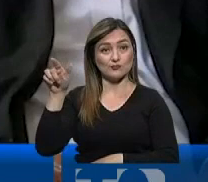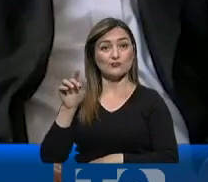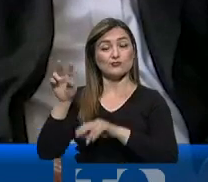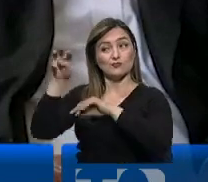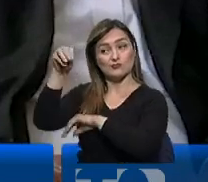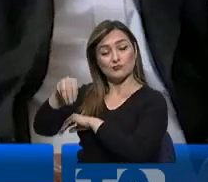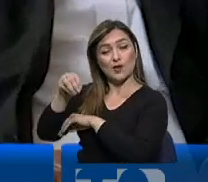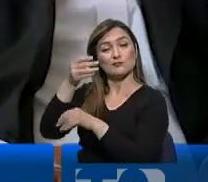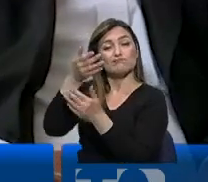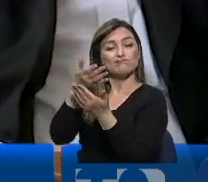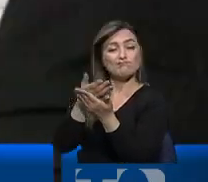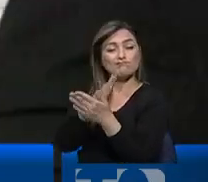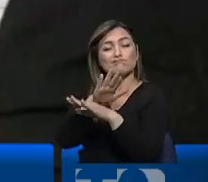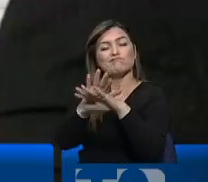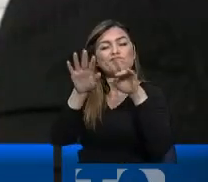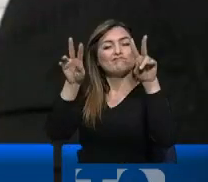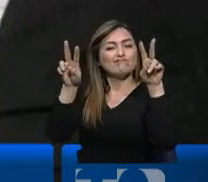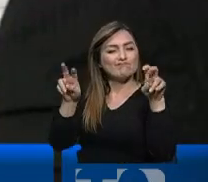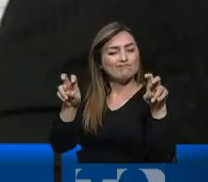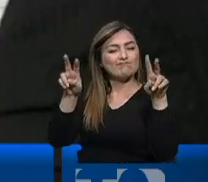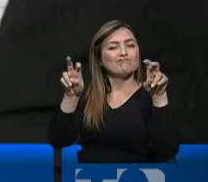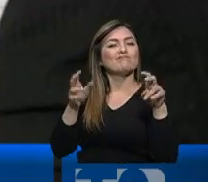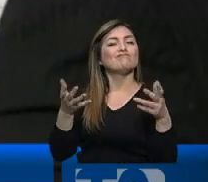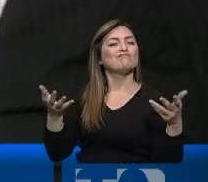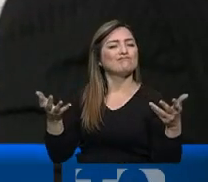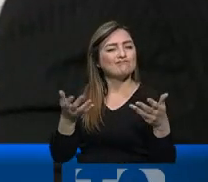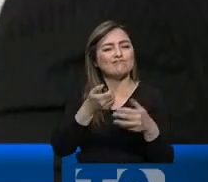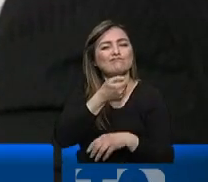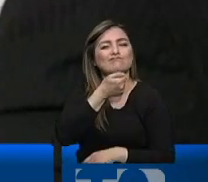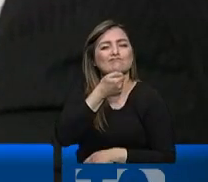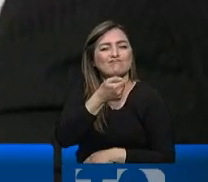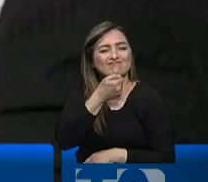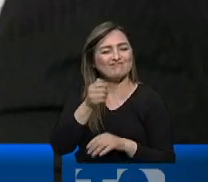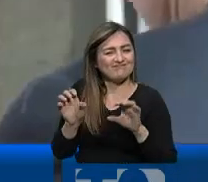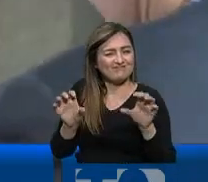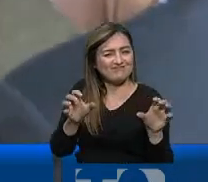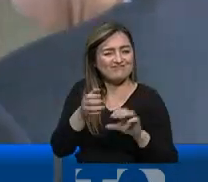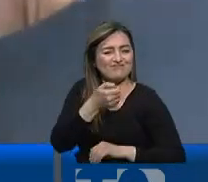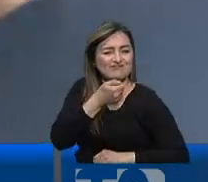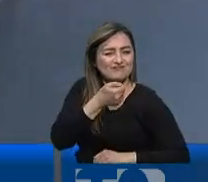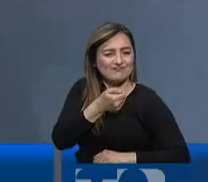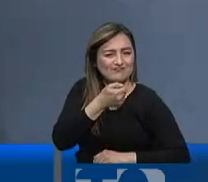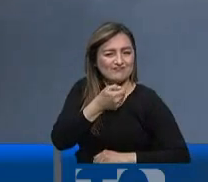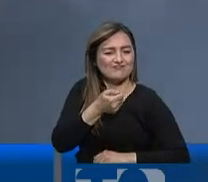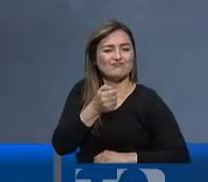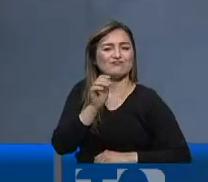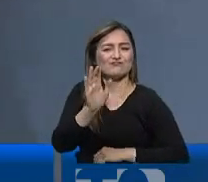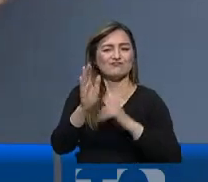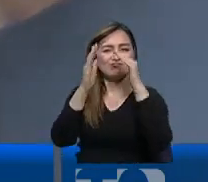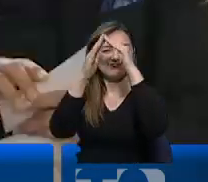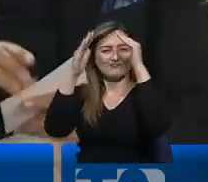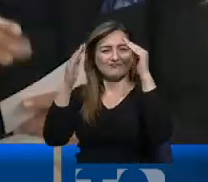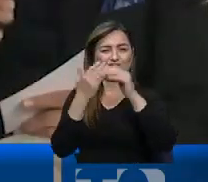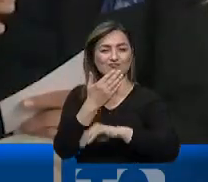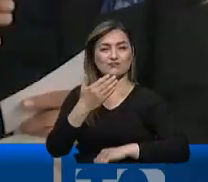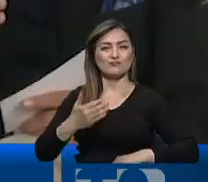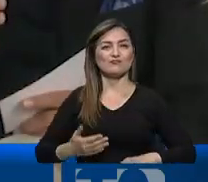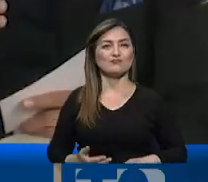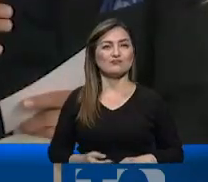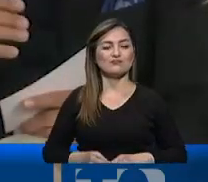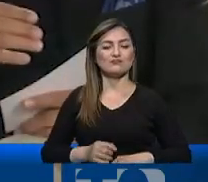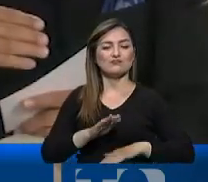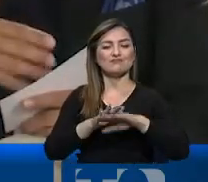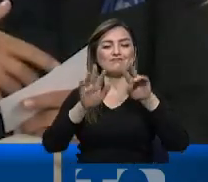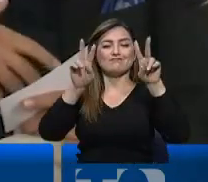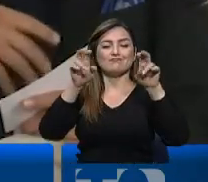este martes una precisión adicional en el marco de una entrevista concedida a periodistas en el Palacio de Carondelet. En materia de